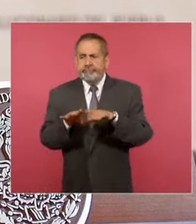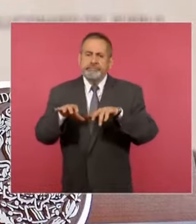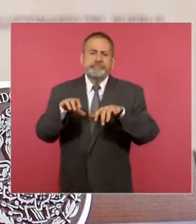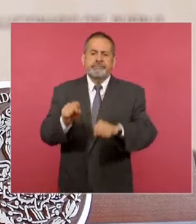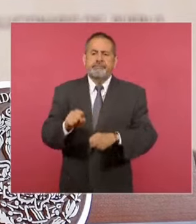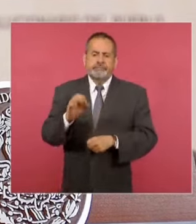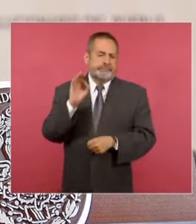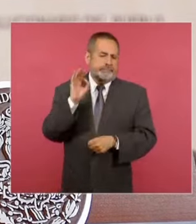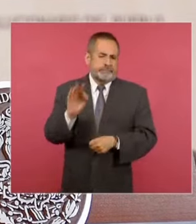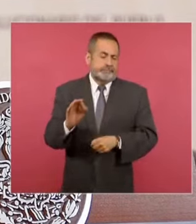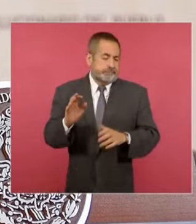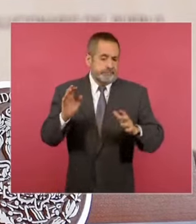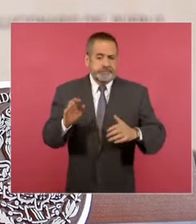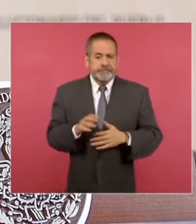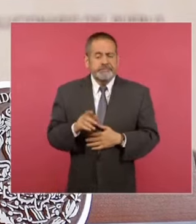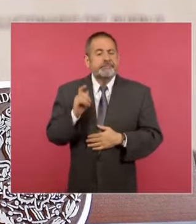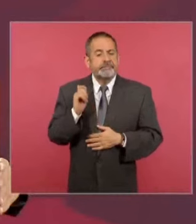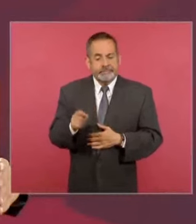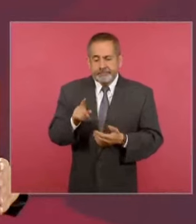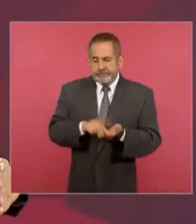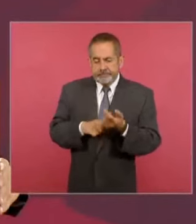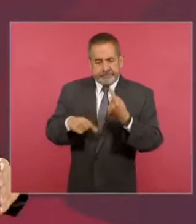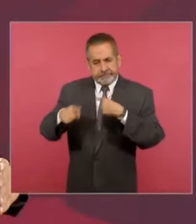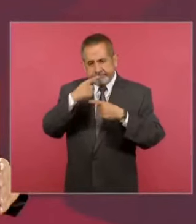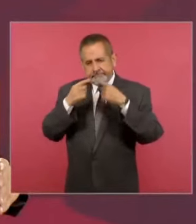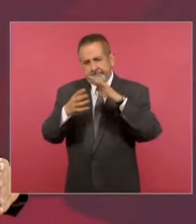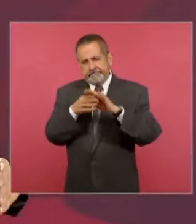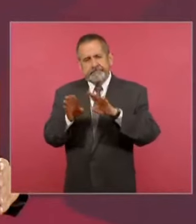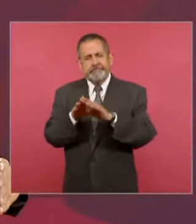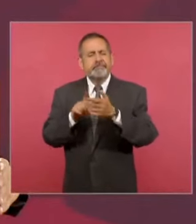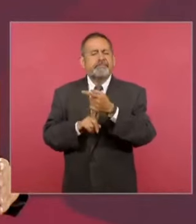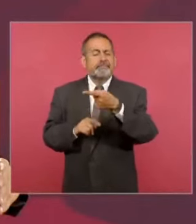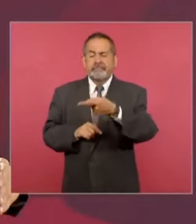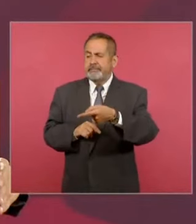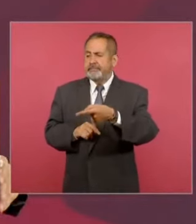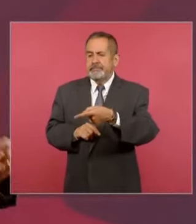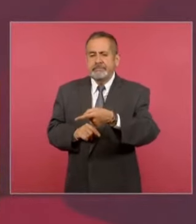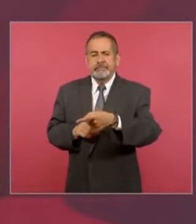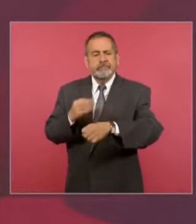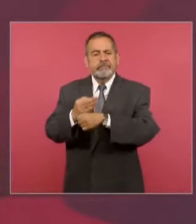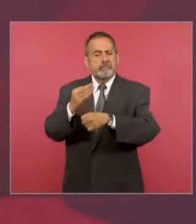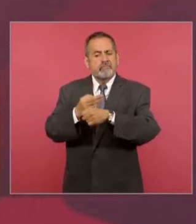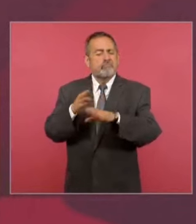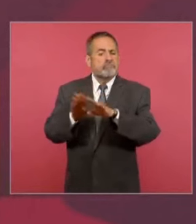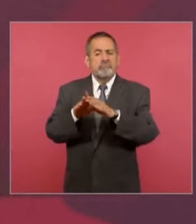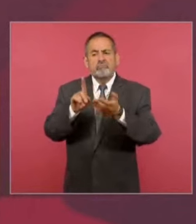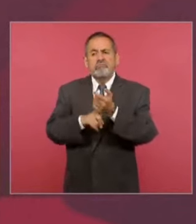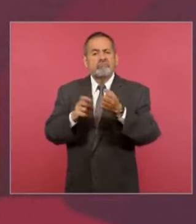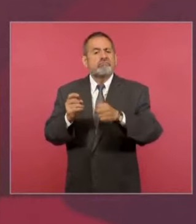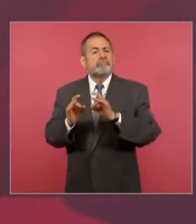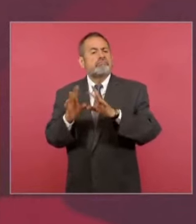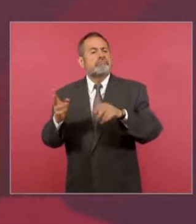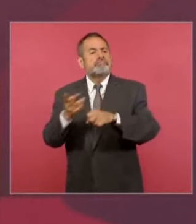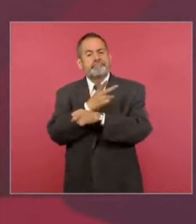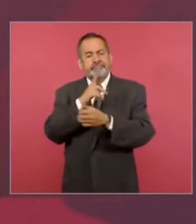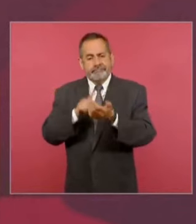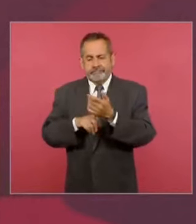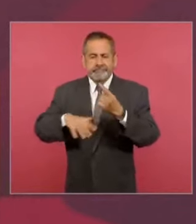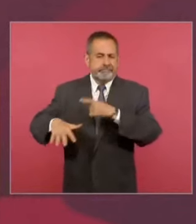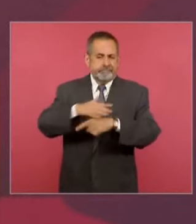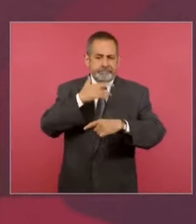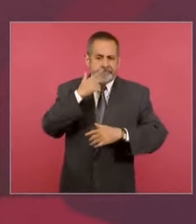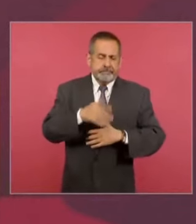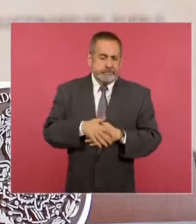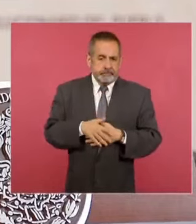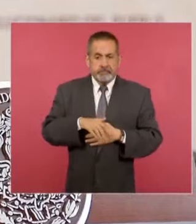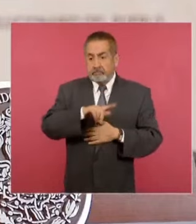detenciones y tiene que ver más bien con este tipo de acciones, pues la reacción que se ha venido manteniendo. Pero